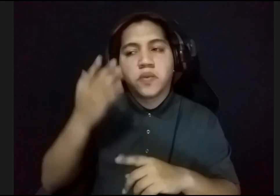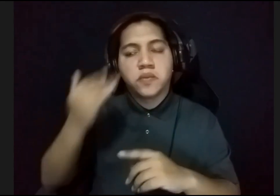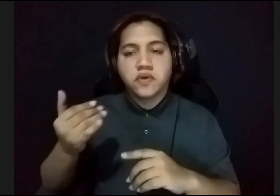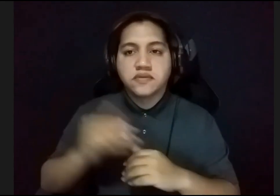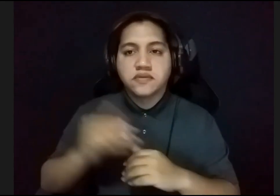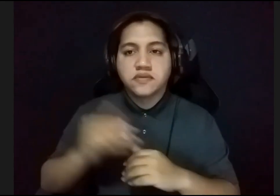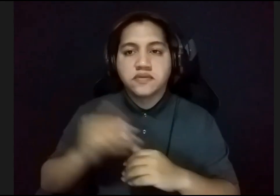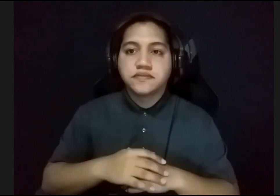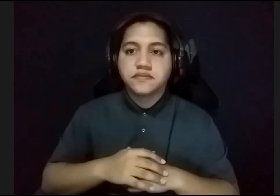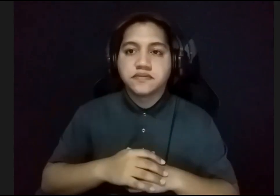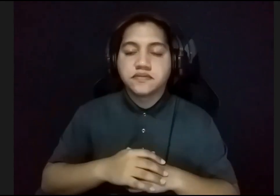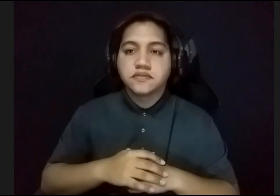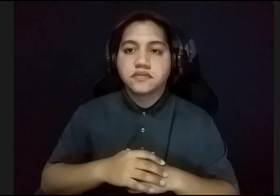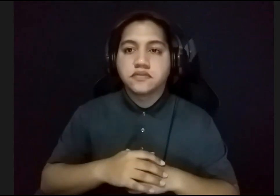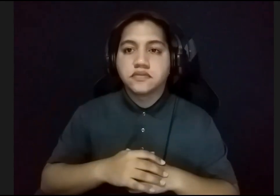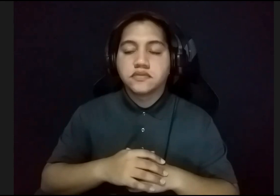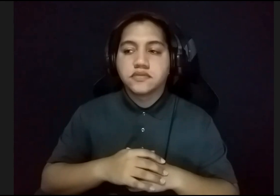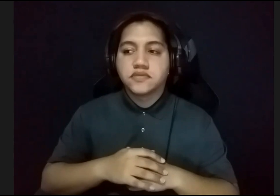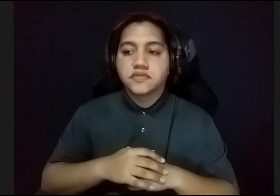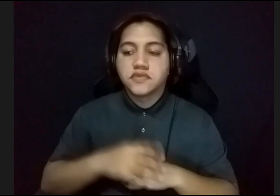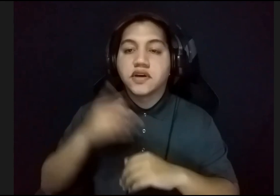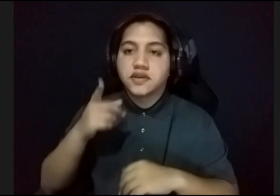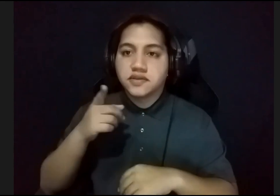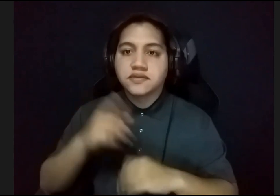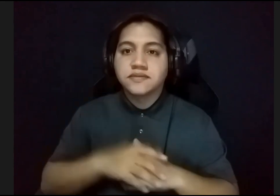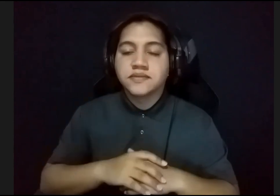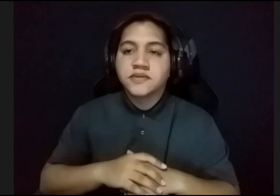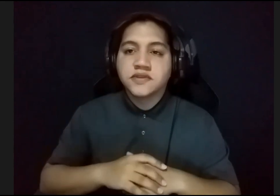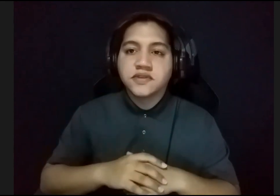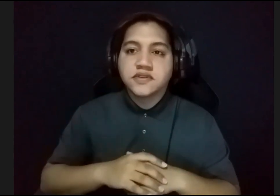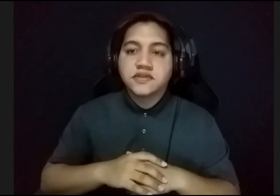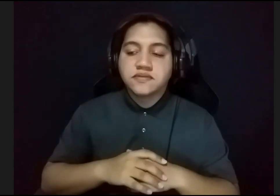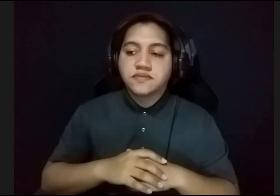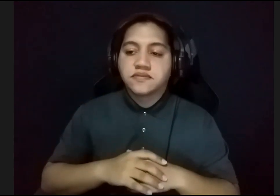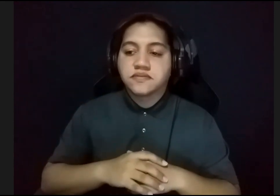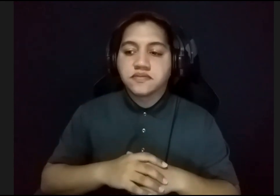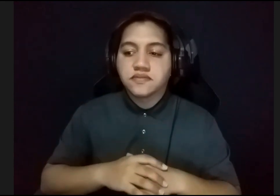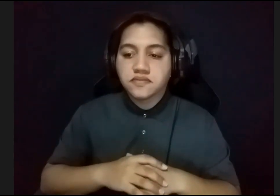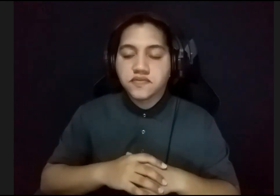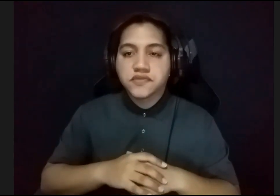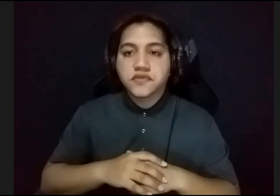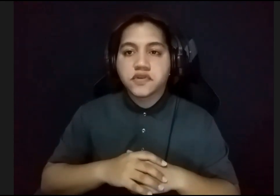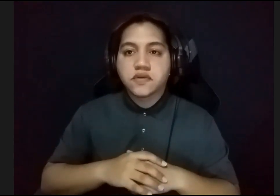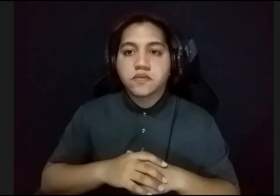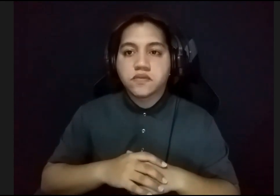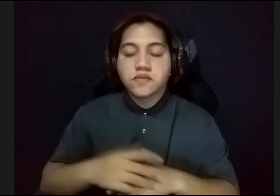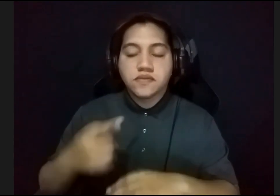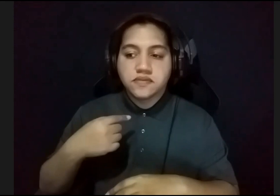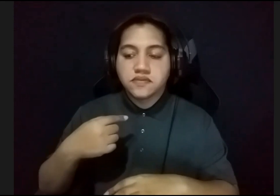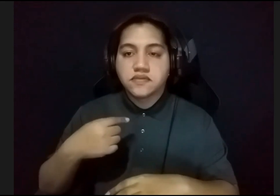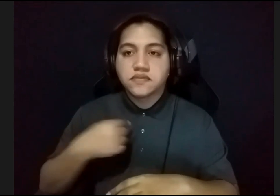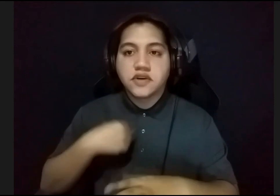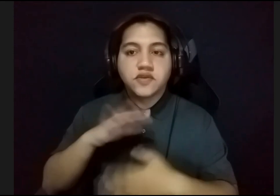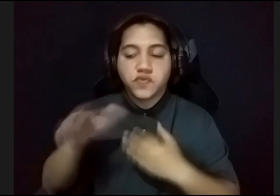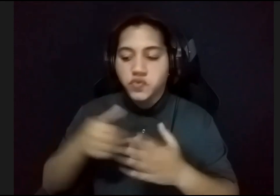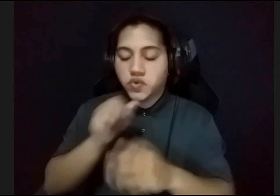¿A mí? Sí. ¿A mí? Sí. Pues, de todas las obras, que más me impactó, a mí me gustan, todos